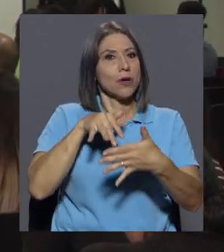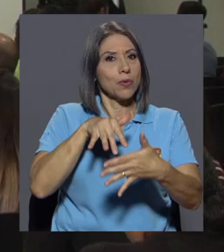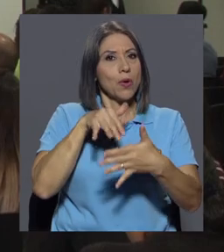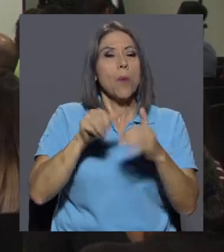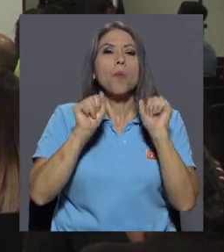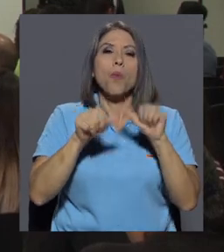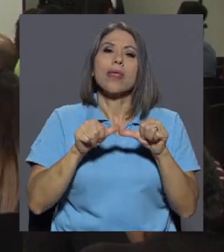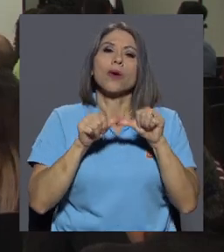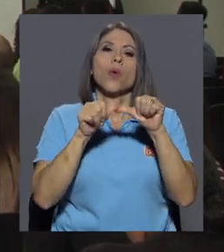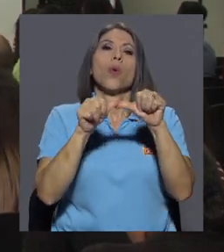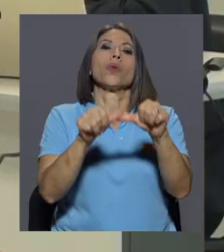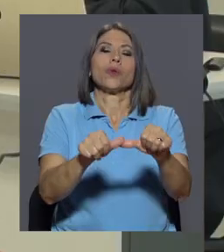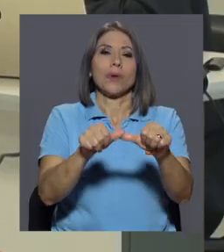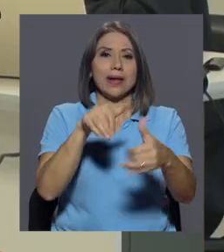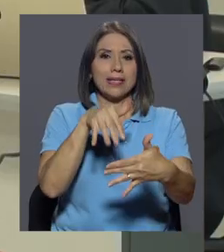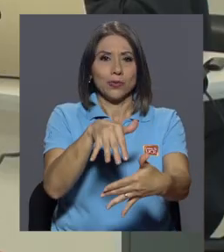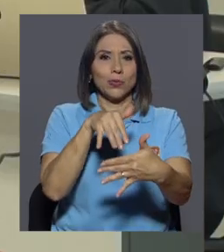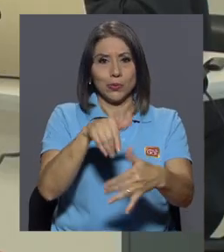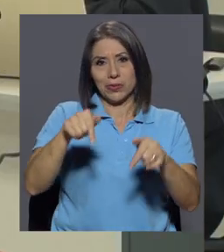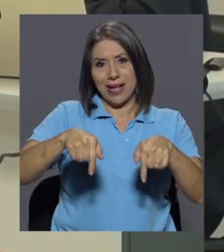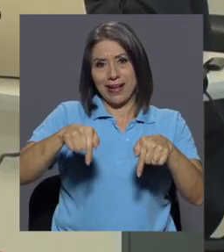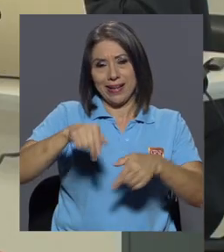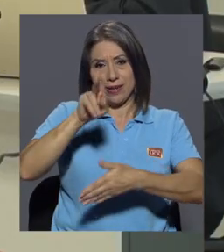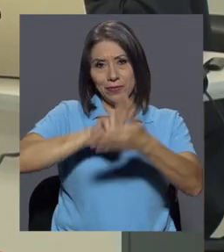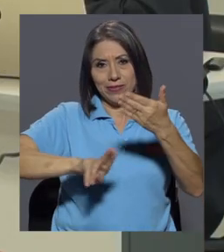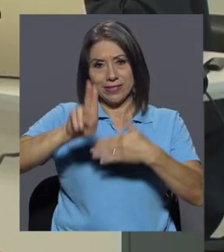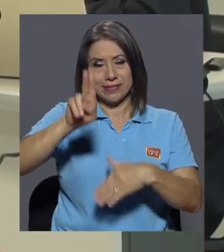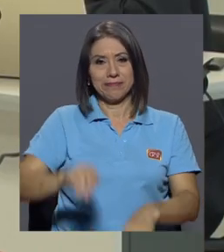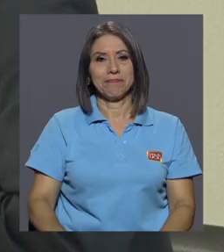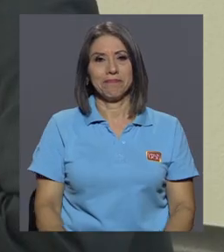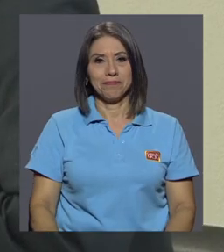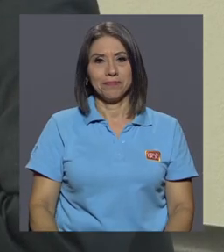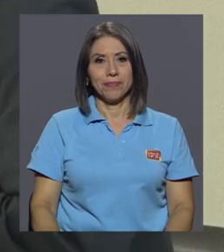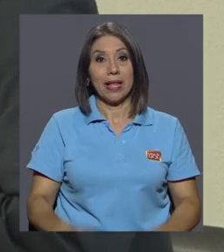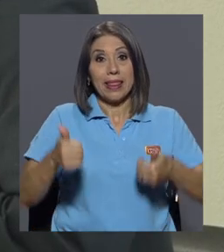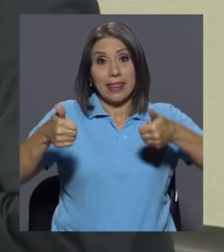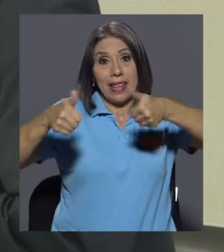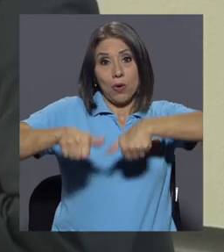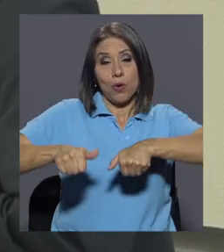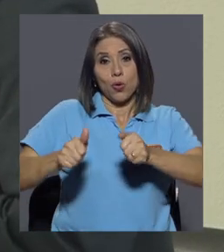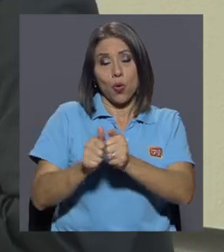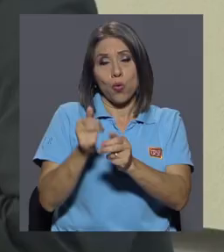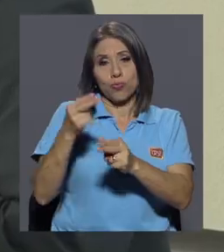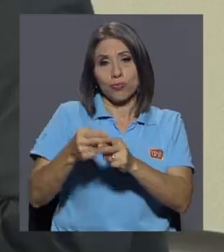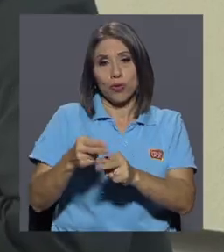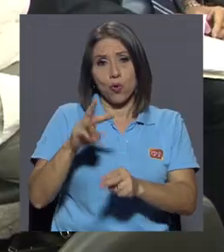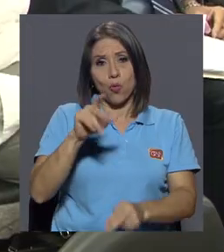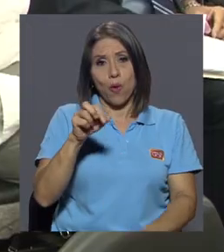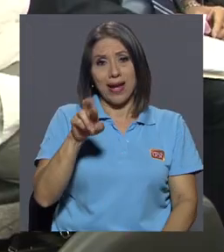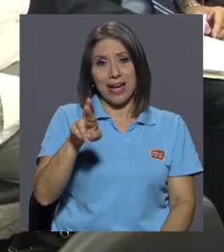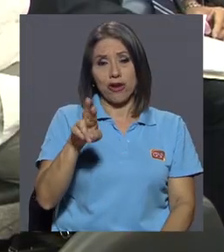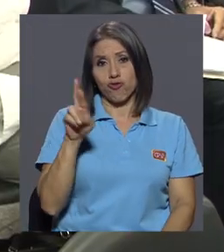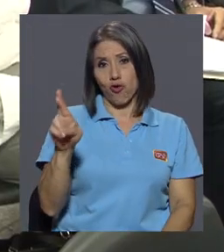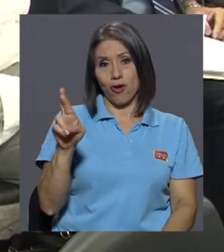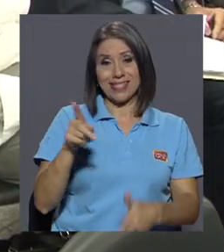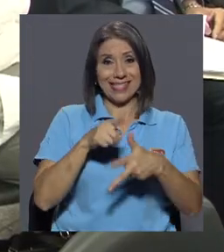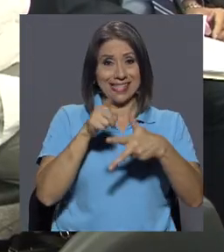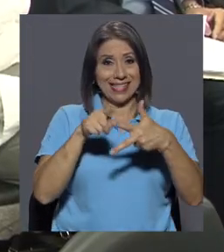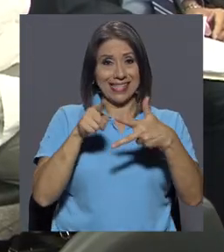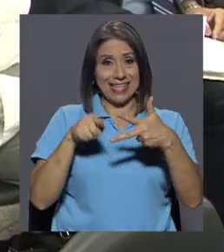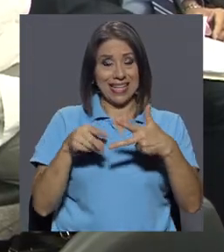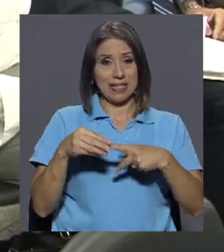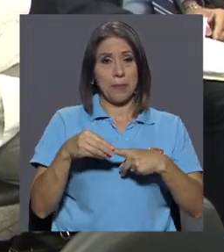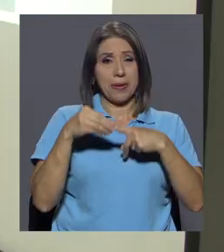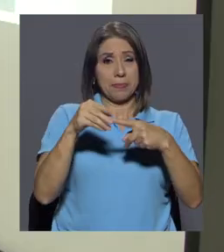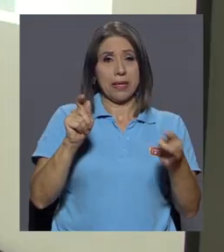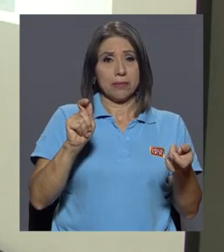con alta probabilidad sus estudios en la universidad. De acuerdo con Guánez Rojas, son tres las principales